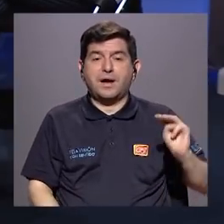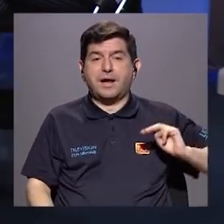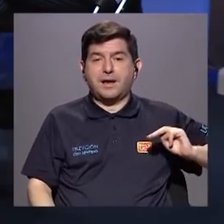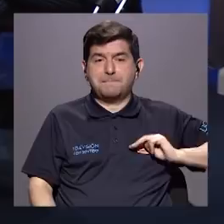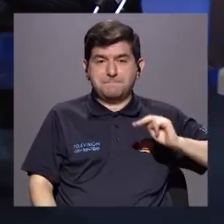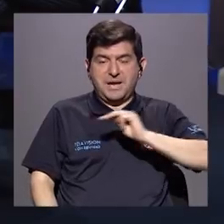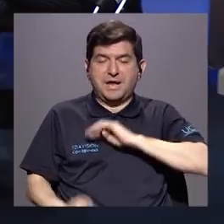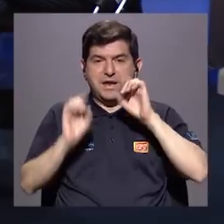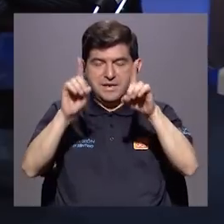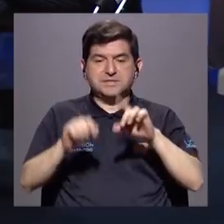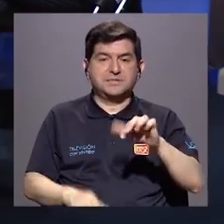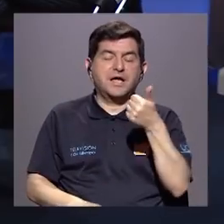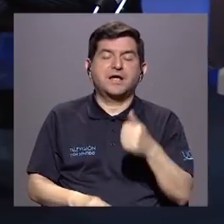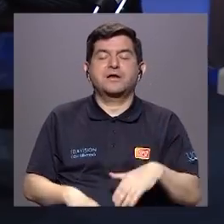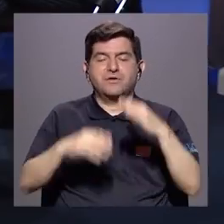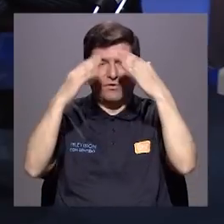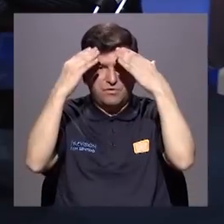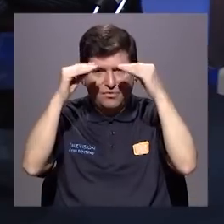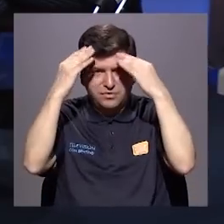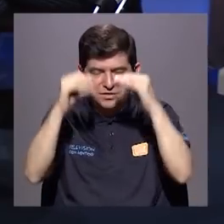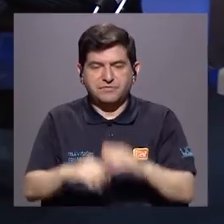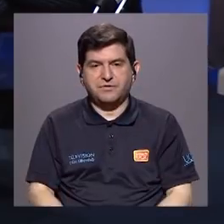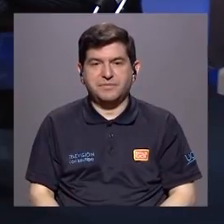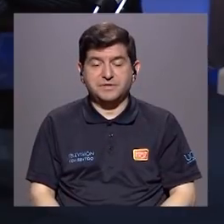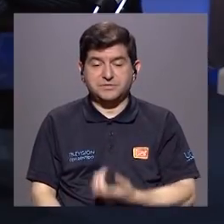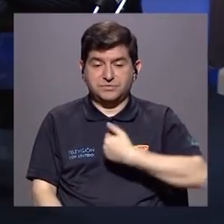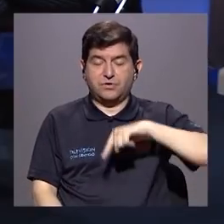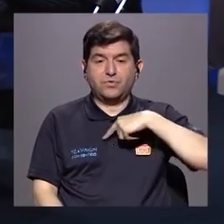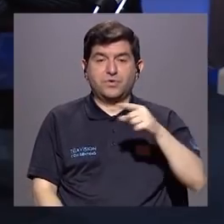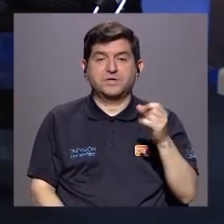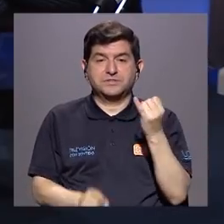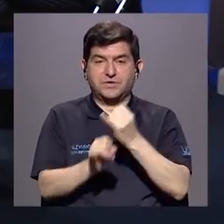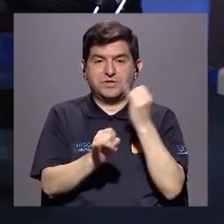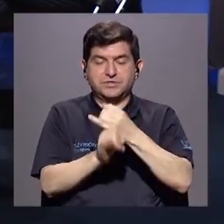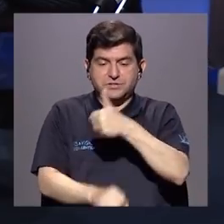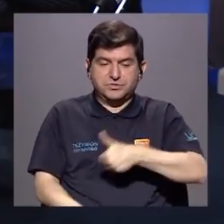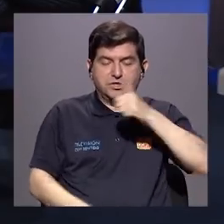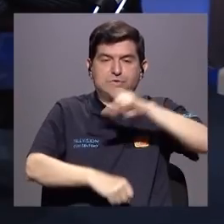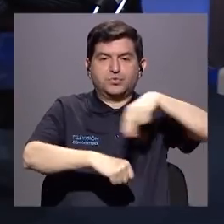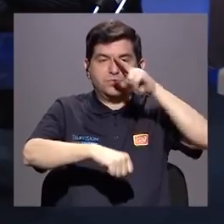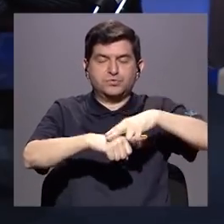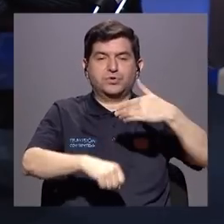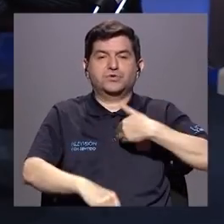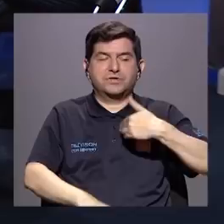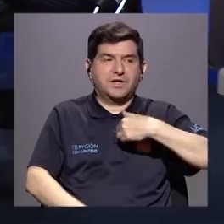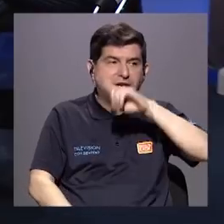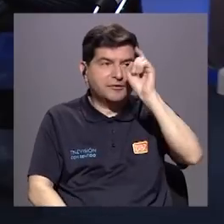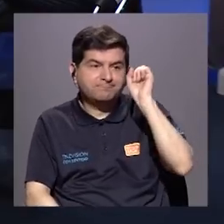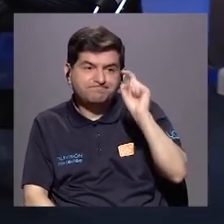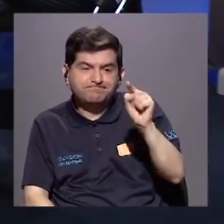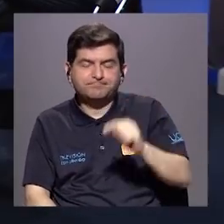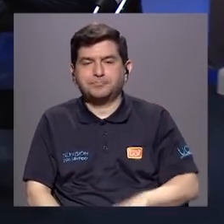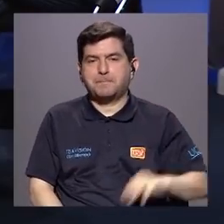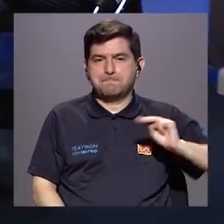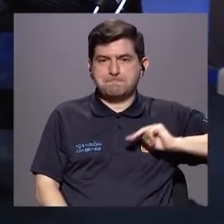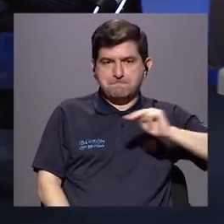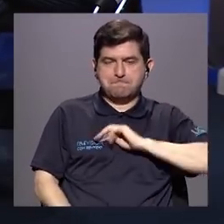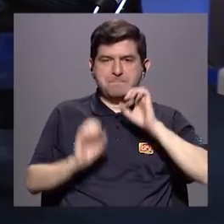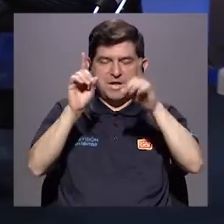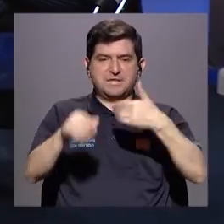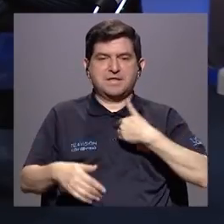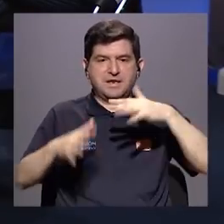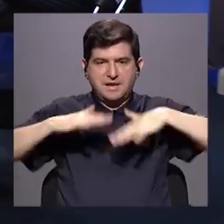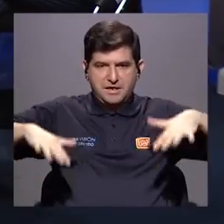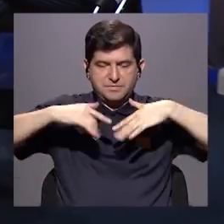al Ministerio de Educación, que es la otra fuente que por ser nuestro ente rector en esta materia a nivel nacional tenemos que consultarla. El Ministerio de